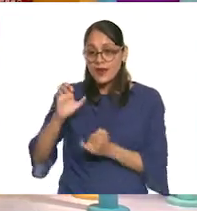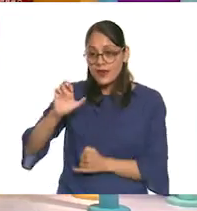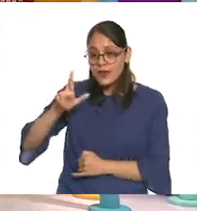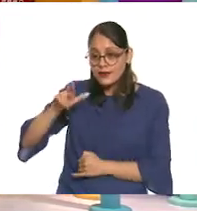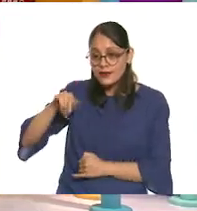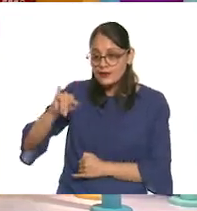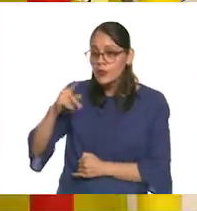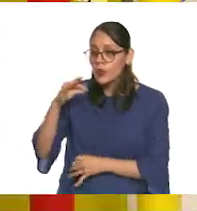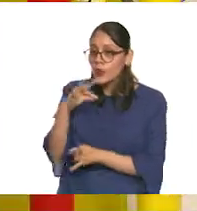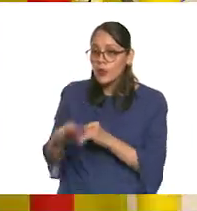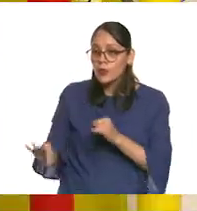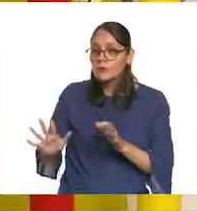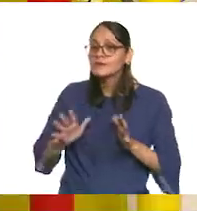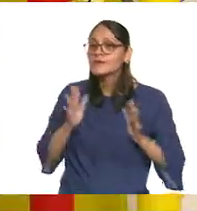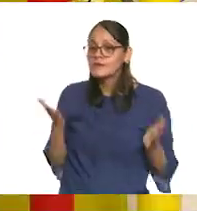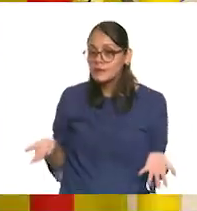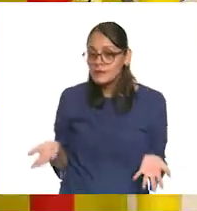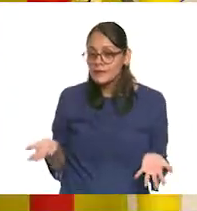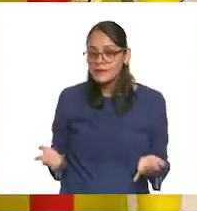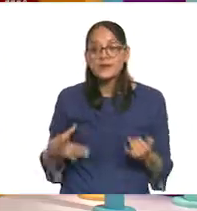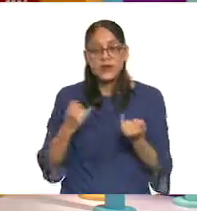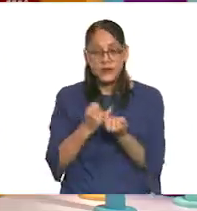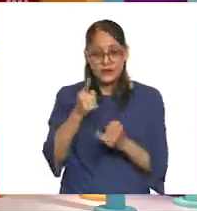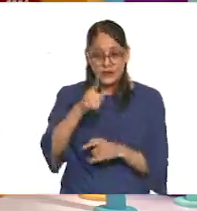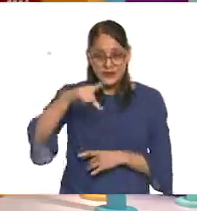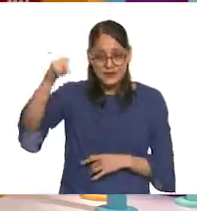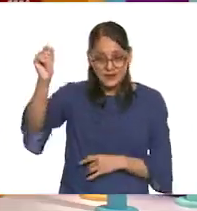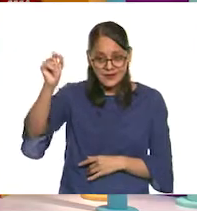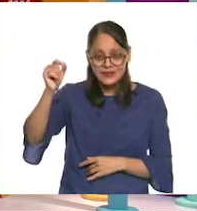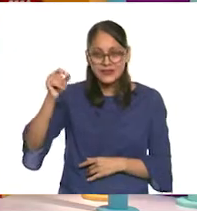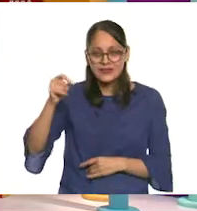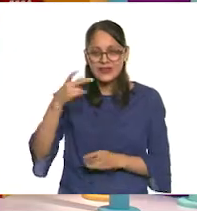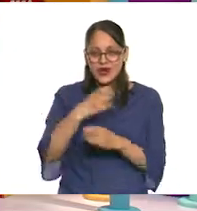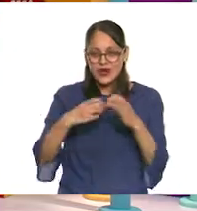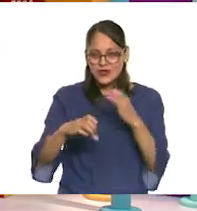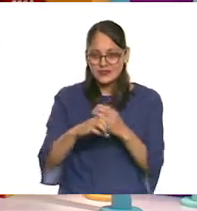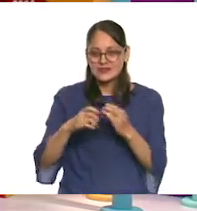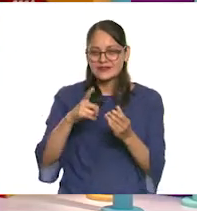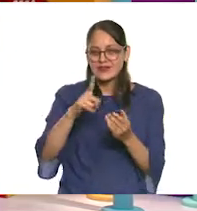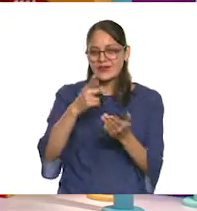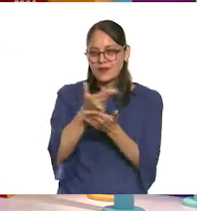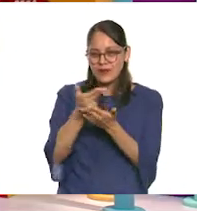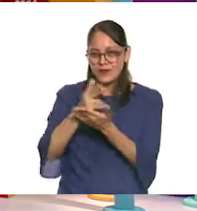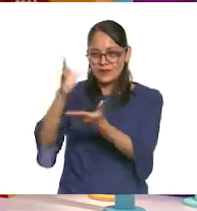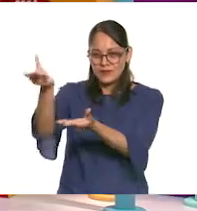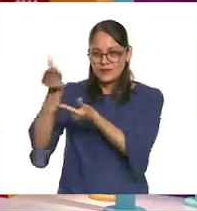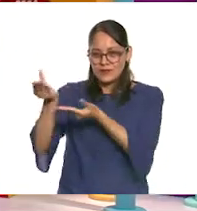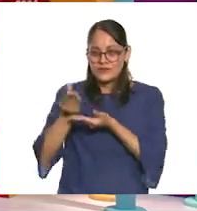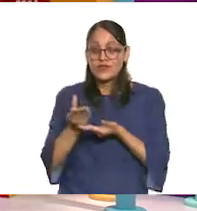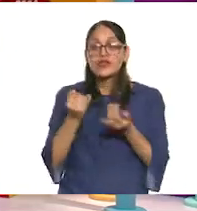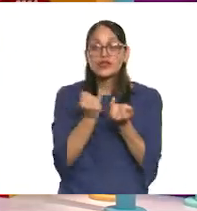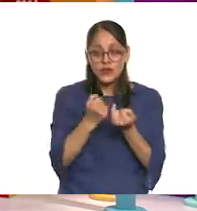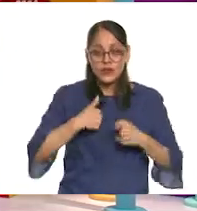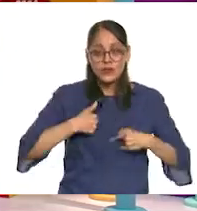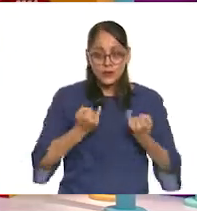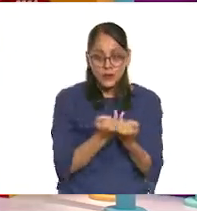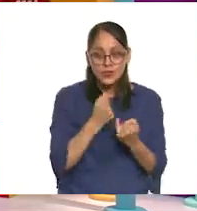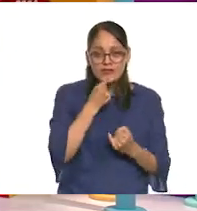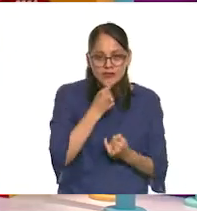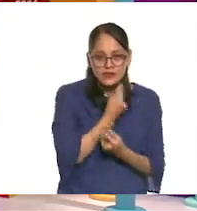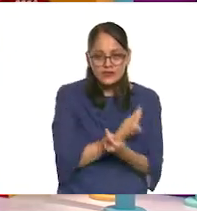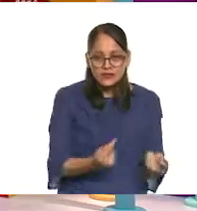última sorpresa. Ah, ¿cuál? Así como tú te fuiste a recolectar todos estos dibujos y frases, yo les pedí a las niñas y niños que nos